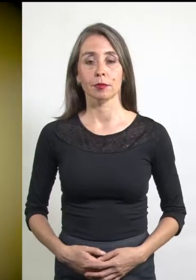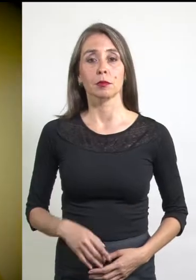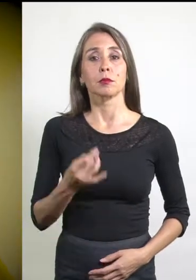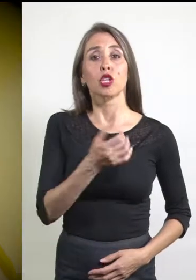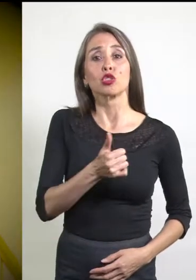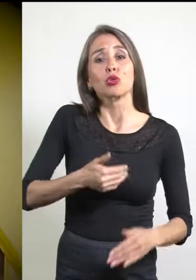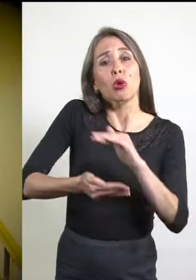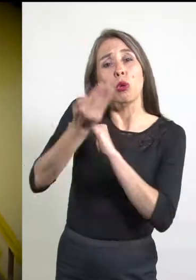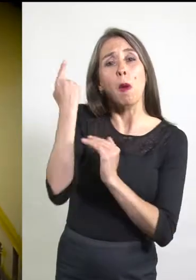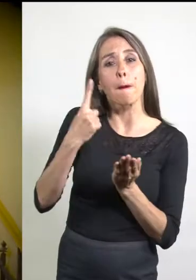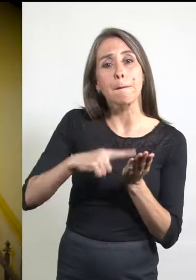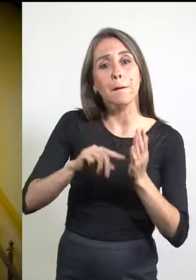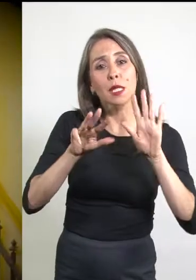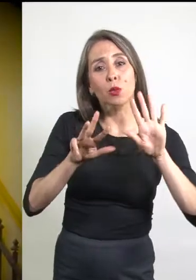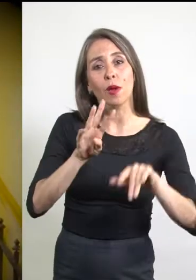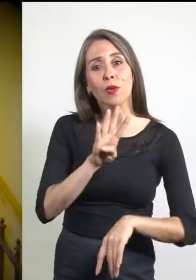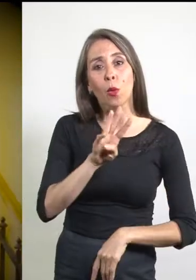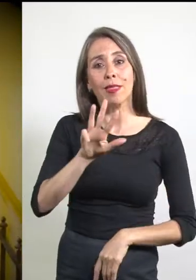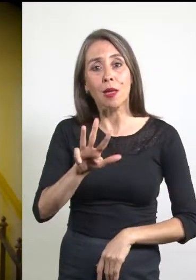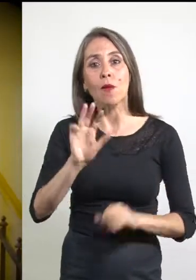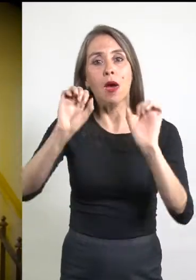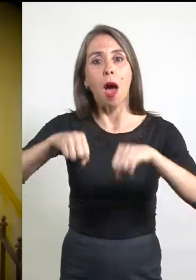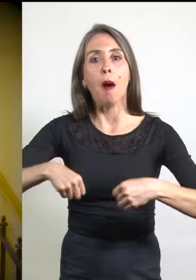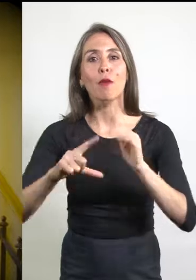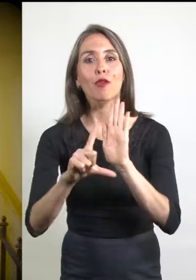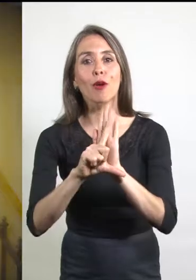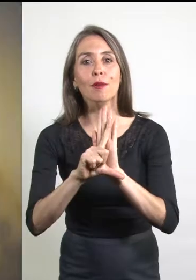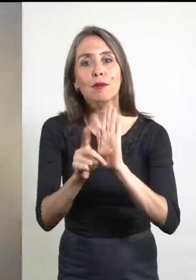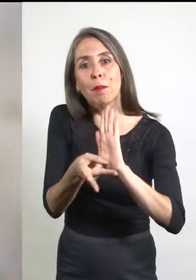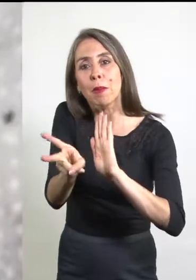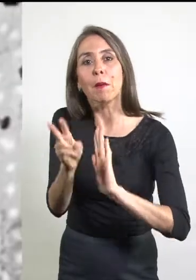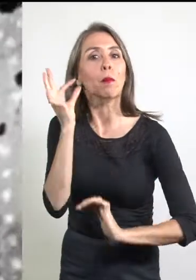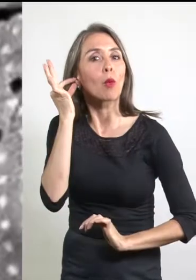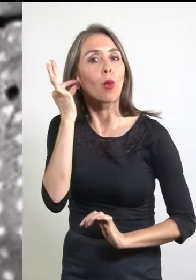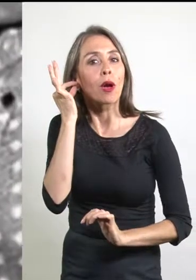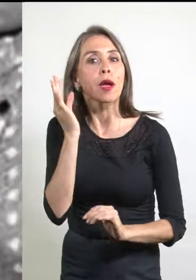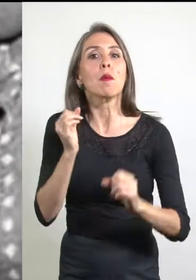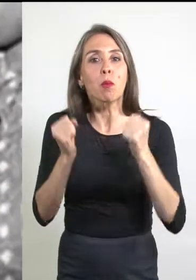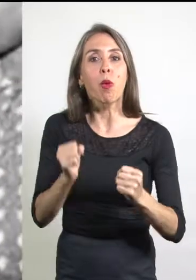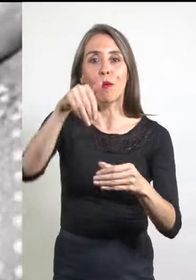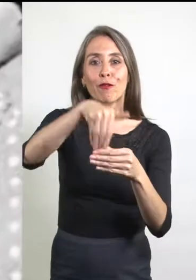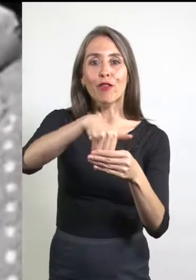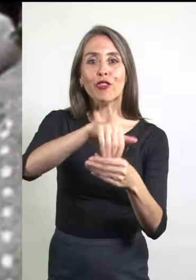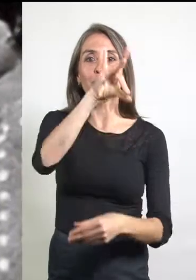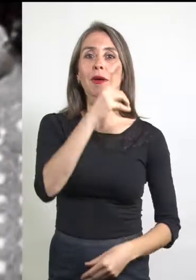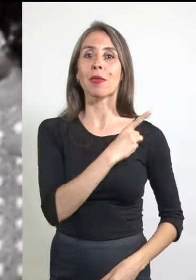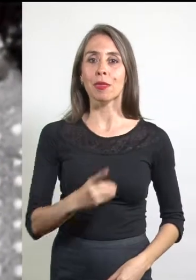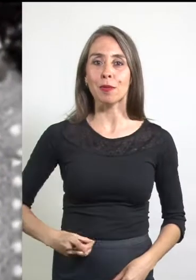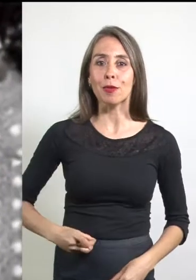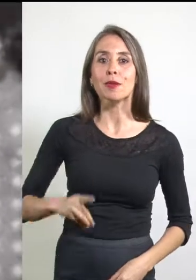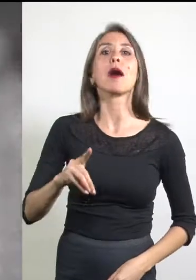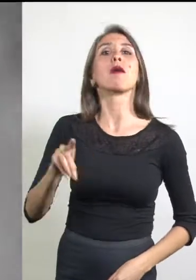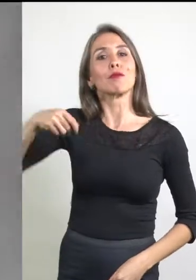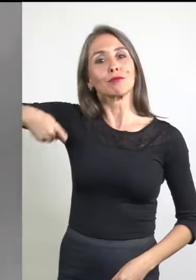Solamente en el año 1949 se aprobó la ley que permitió que la mujer pudiera votar en las elecciones parlamentarias y